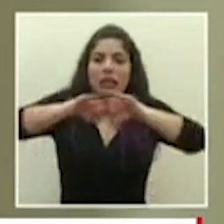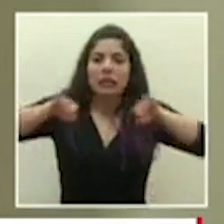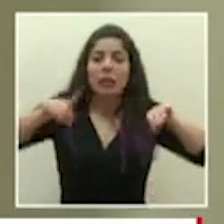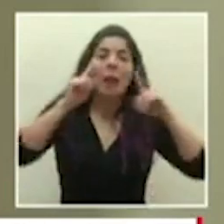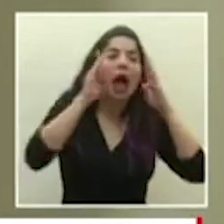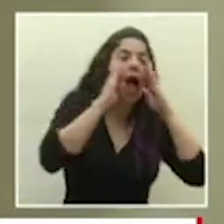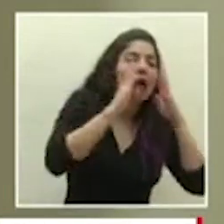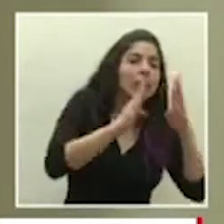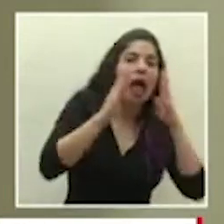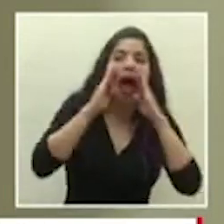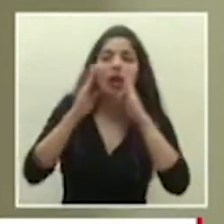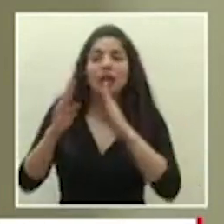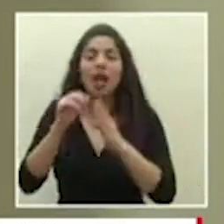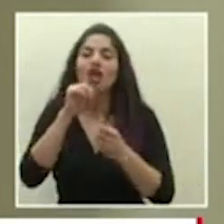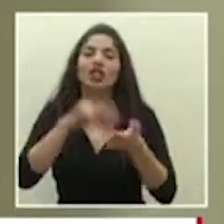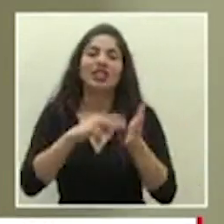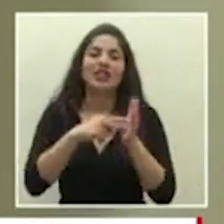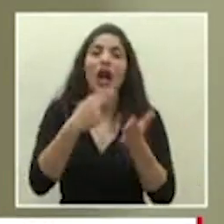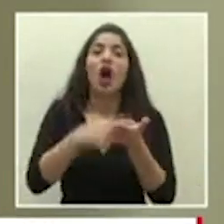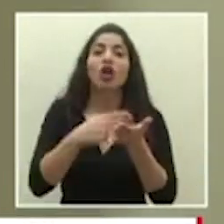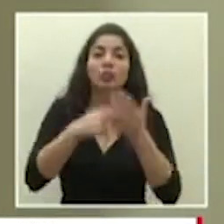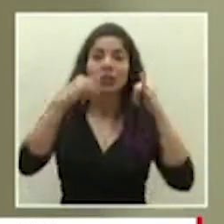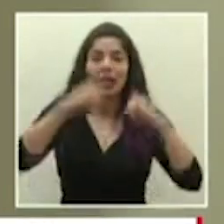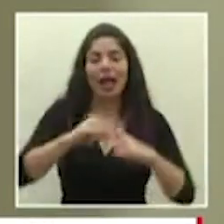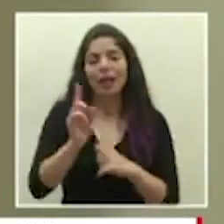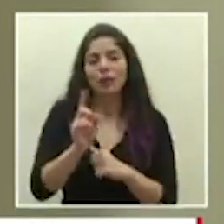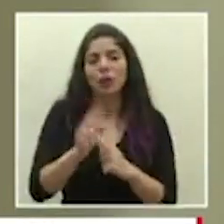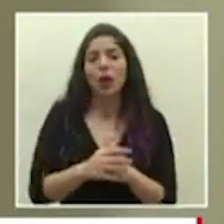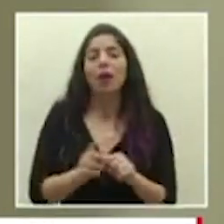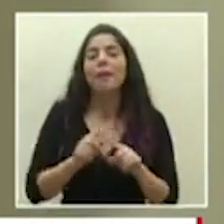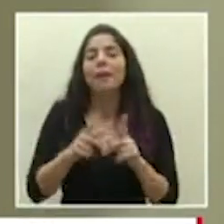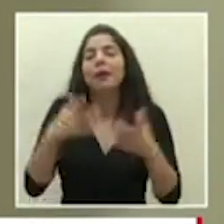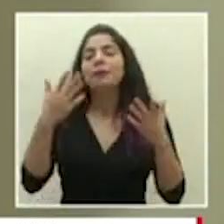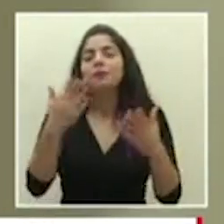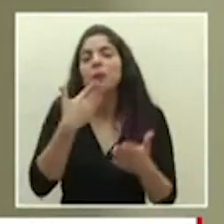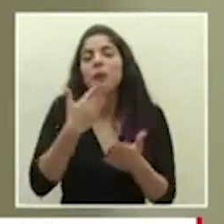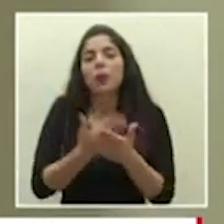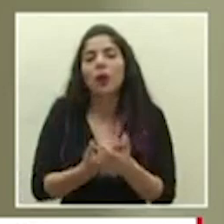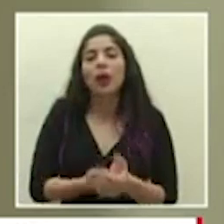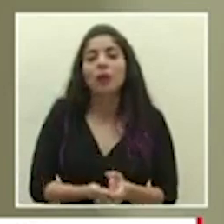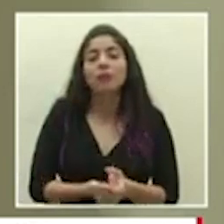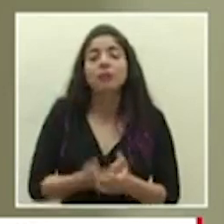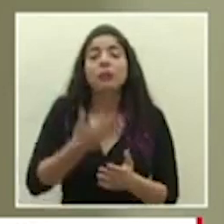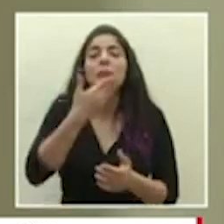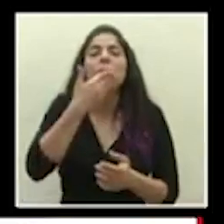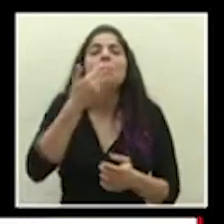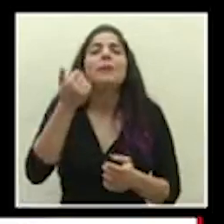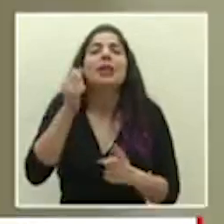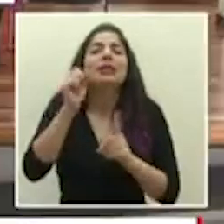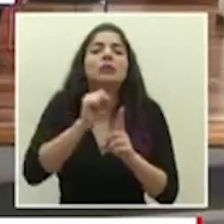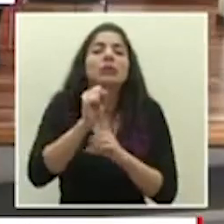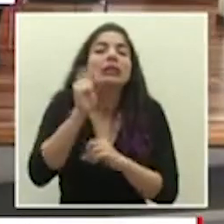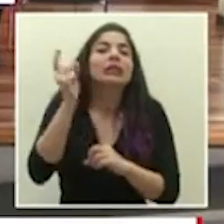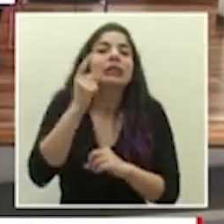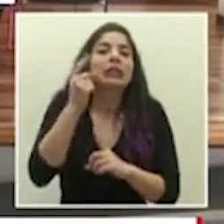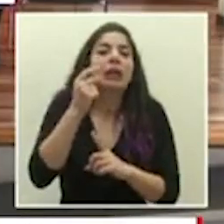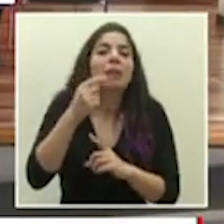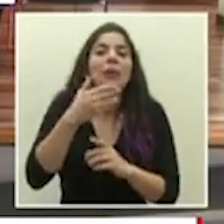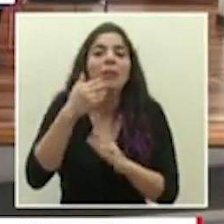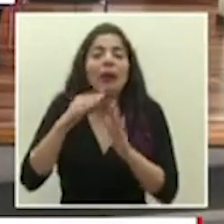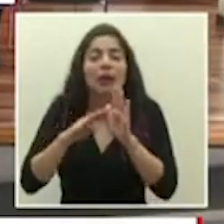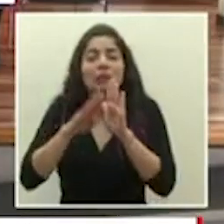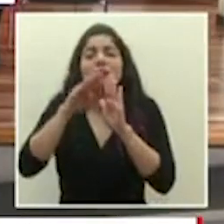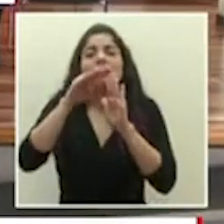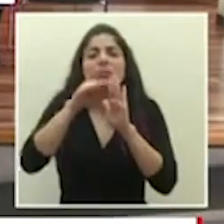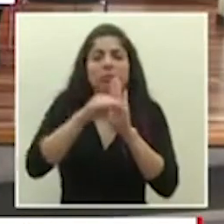necesariamente de la hospitalización pero bueno el mejor escenario siempre es doblar la curva no